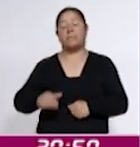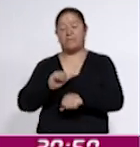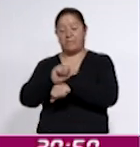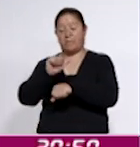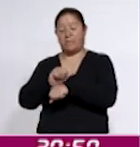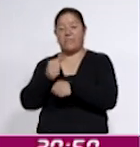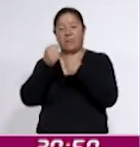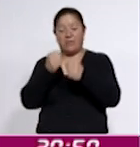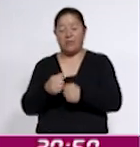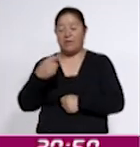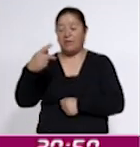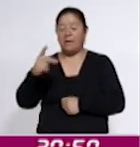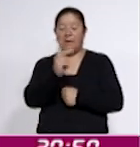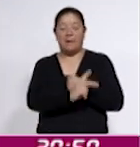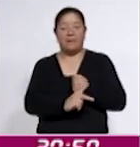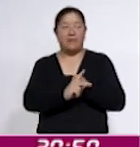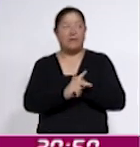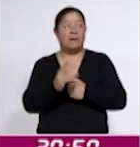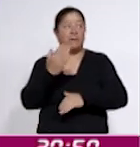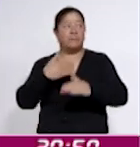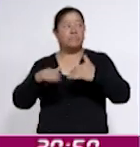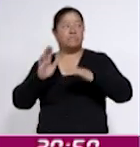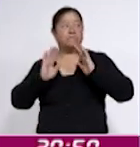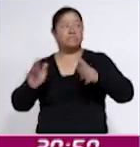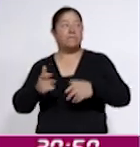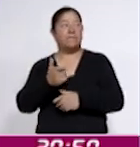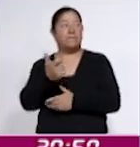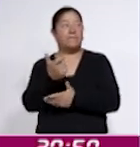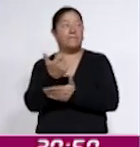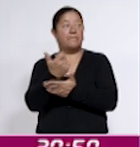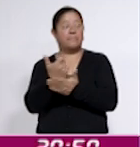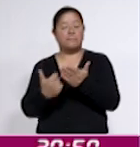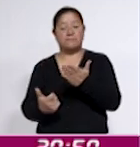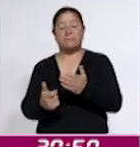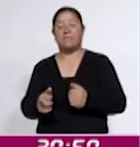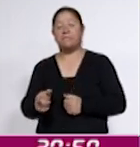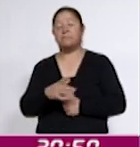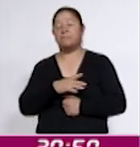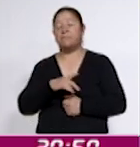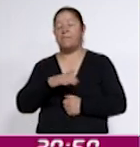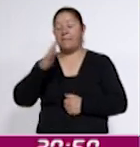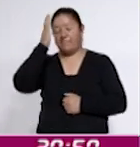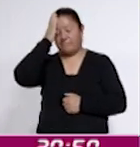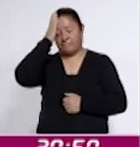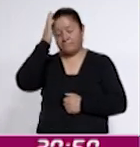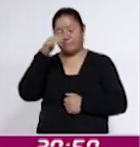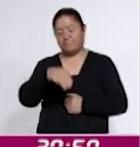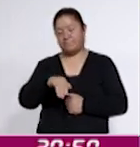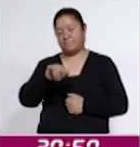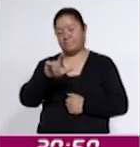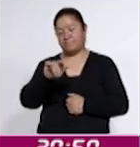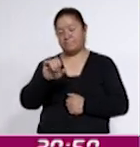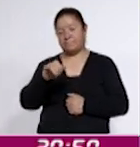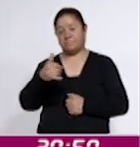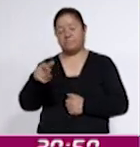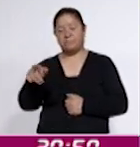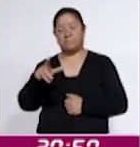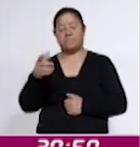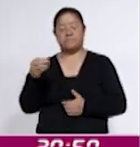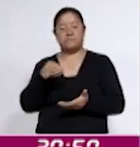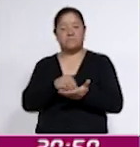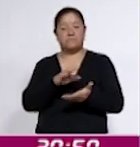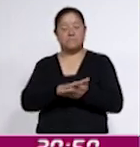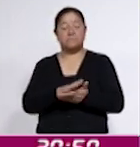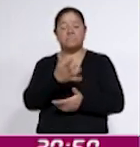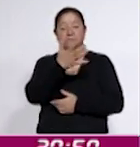aseguró que su país ha superado la recesión económica. El mandatario ultraliberal Javier Milei aplica desde que asumió